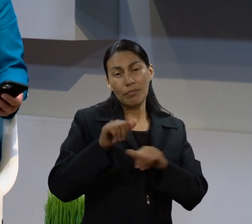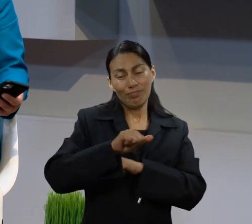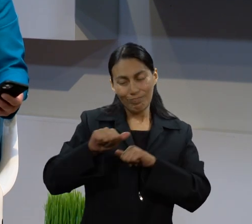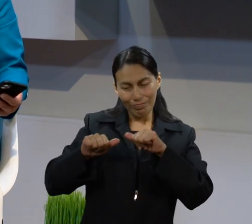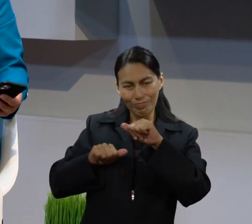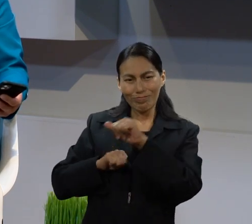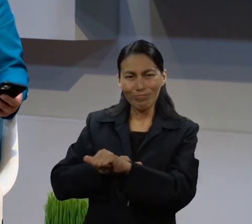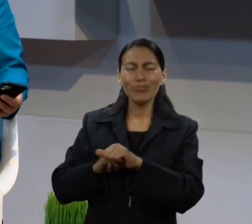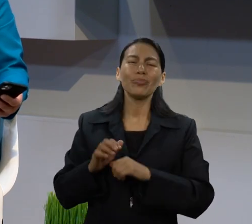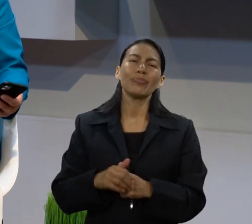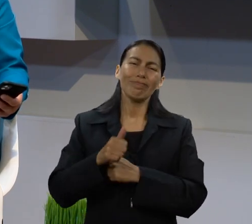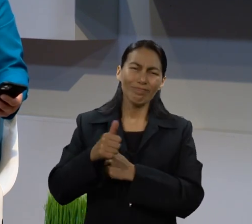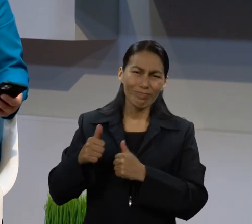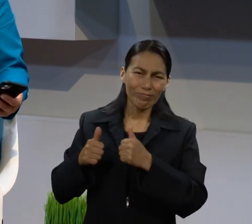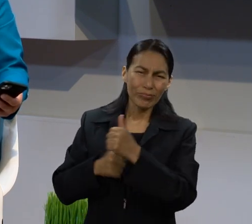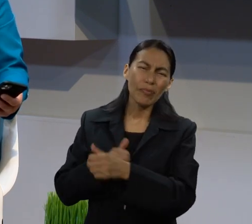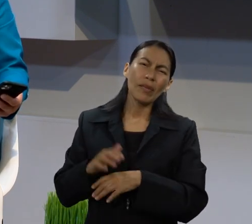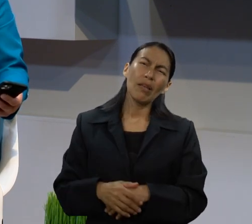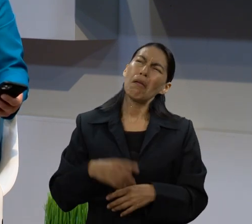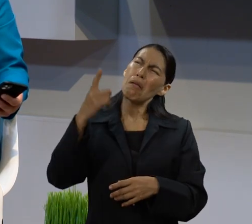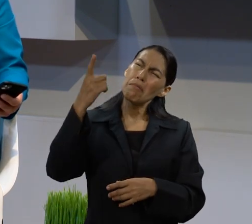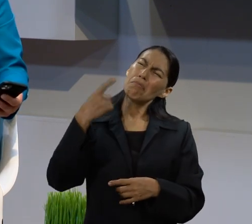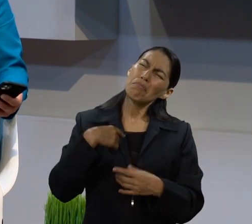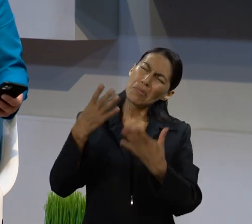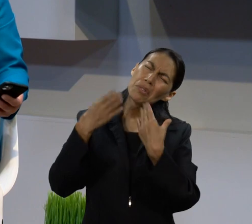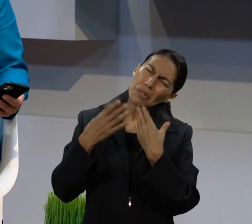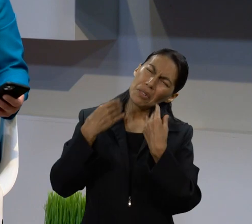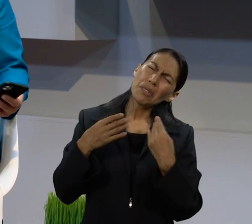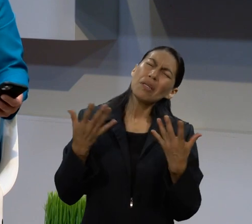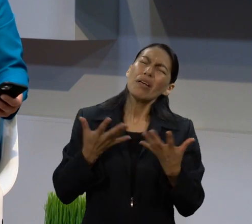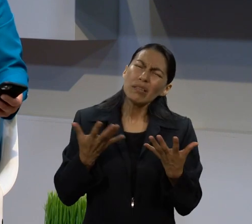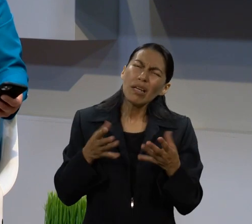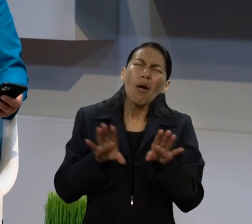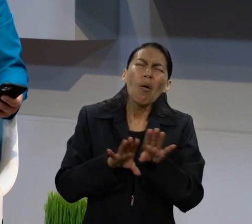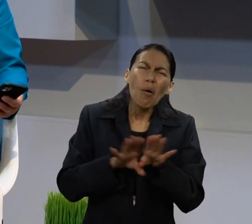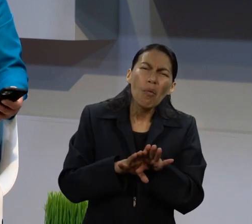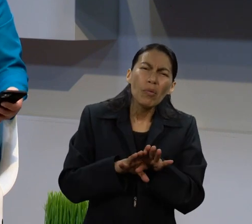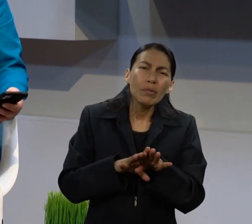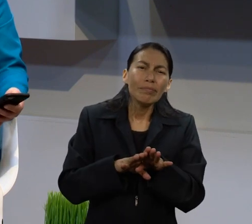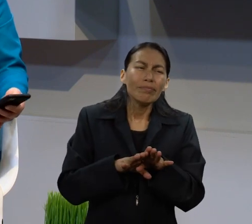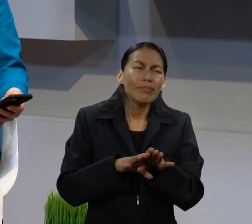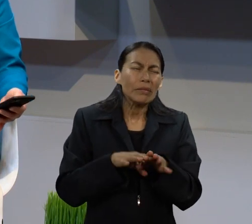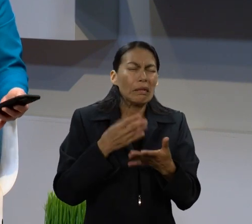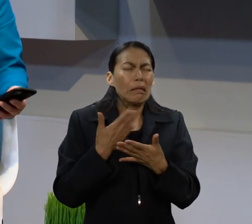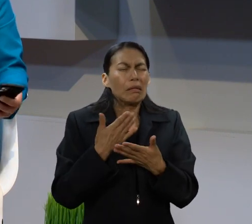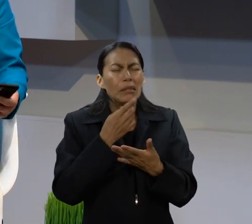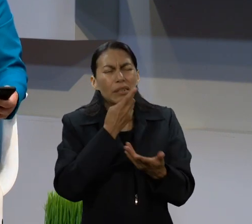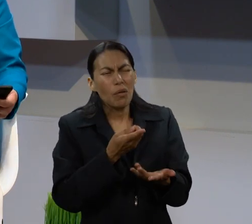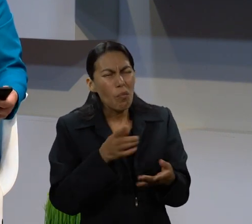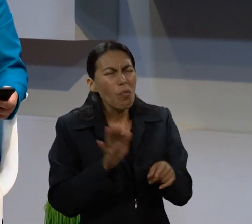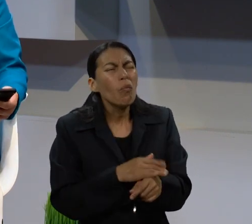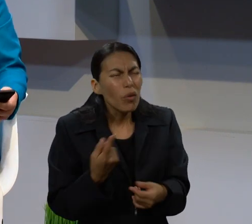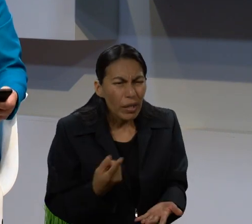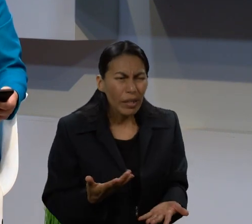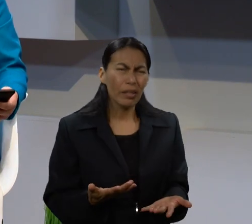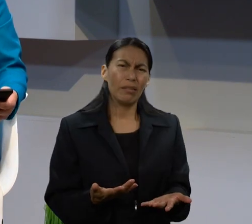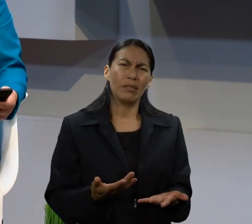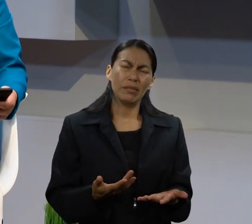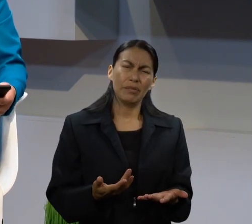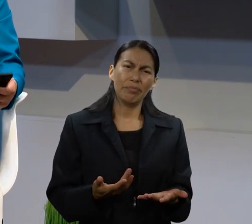por dónde caminar? Y comentábamos hace un momento, ¿por qué tiene que ser así?